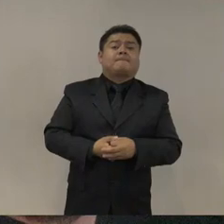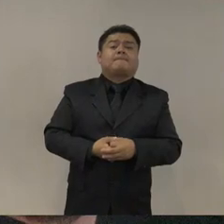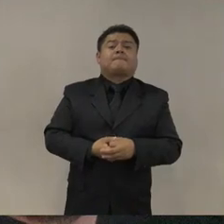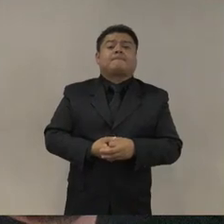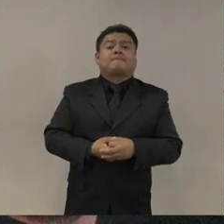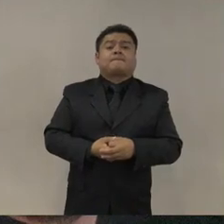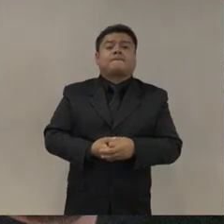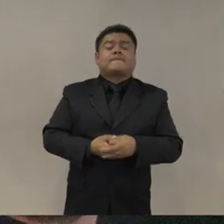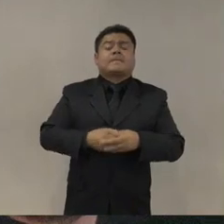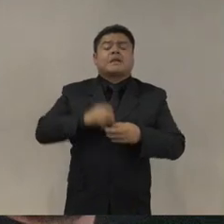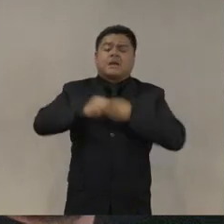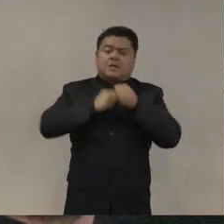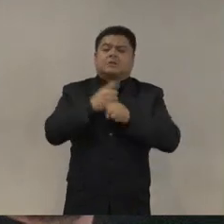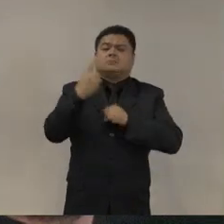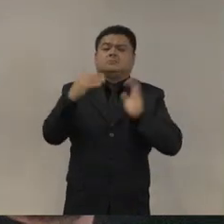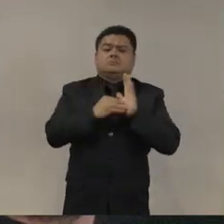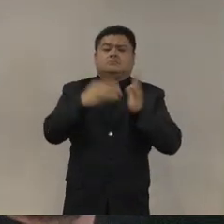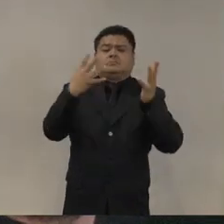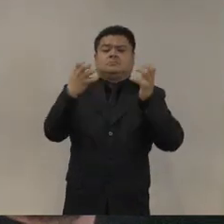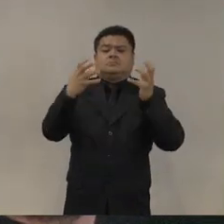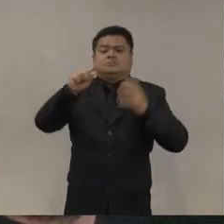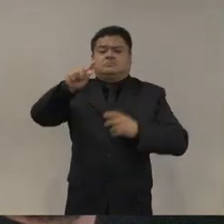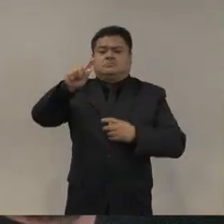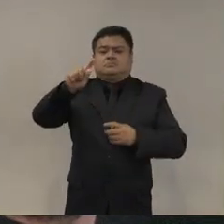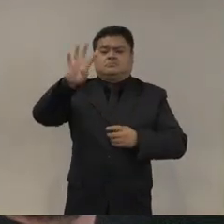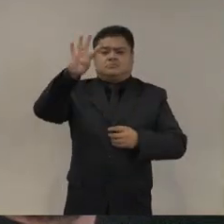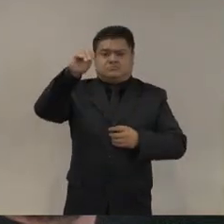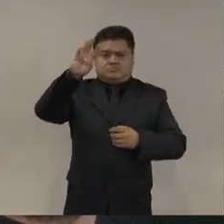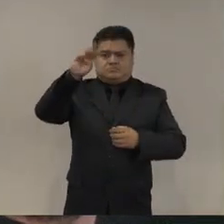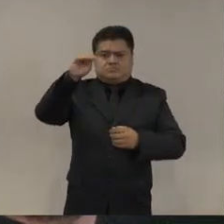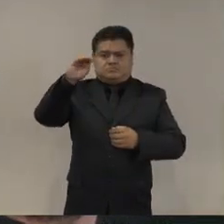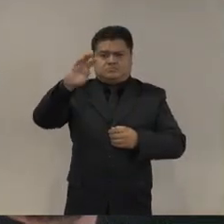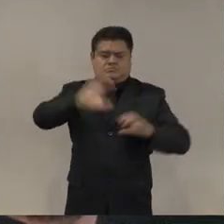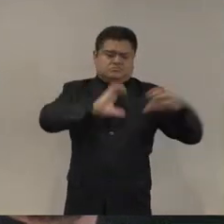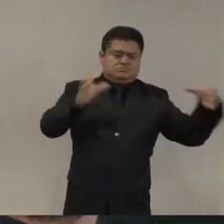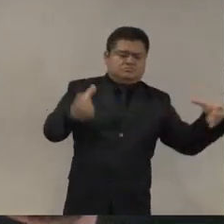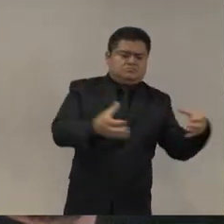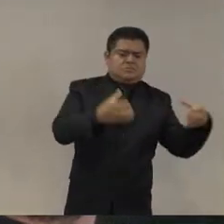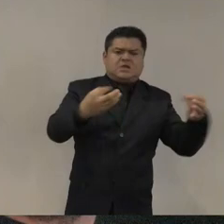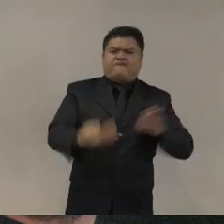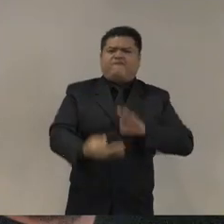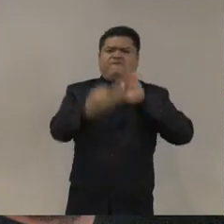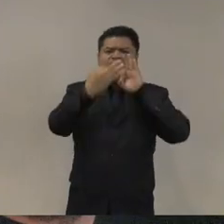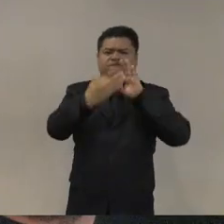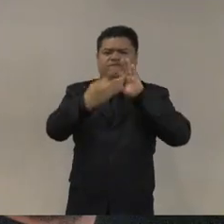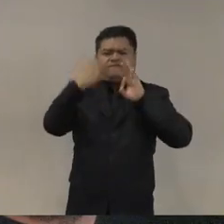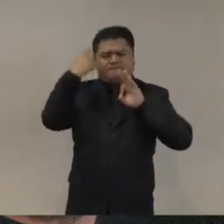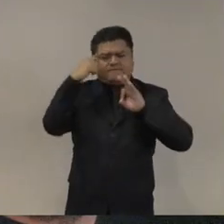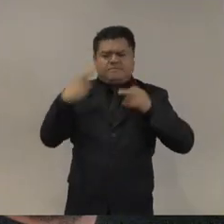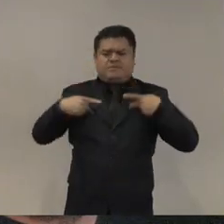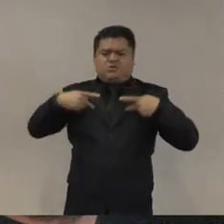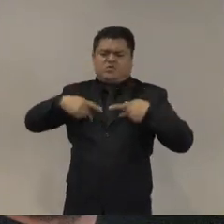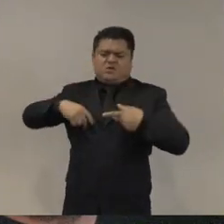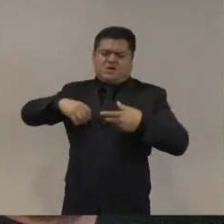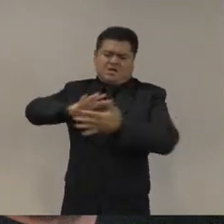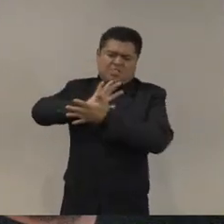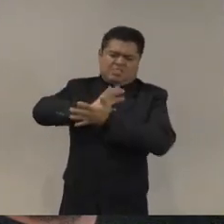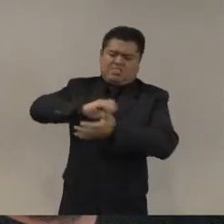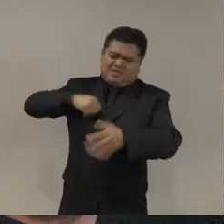En 1979 se creó el Frente Nacional contra la Represión, que duró 13 años,